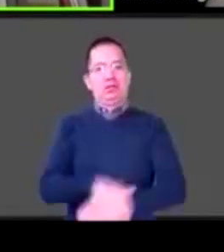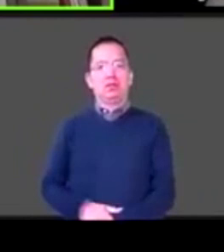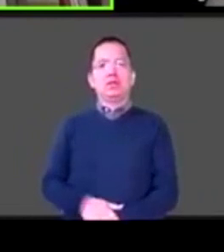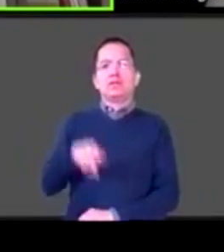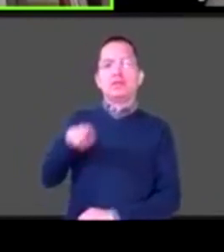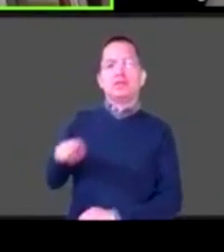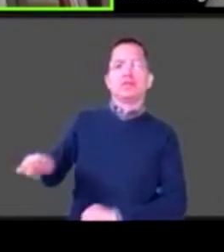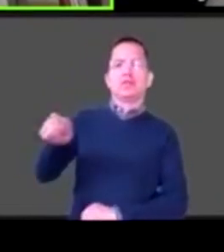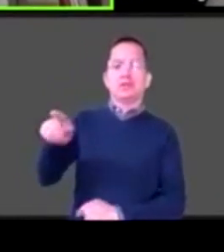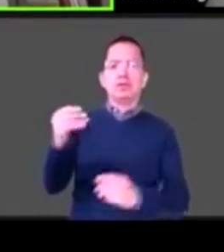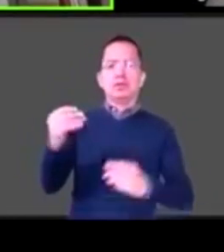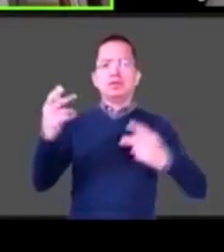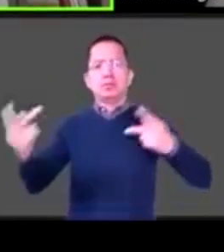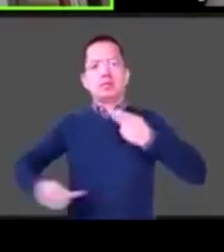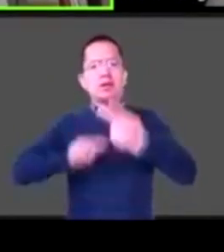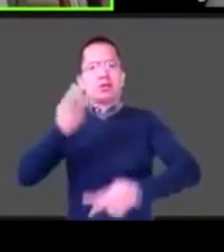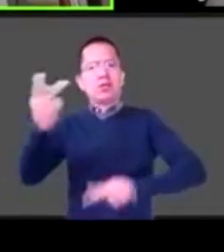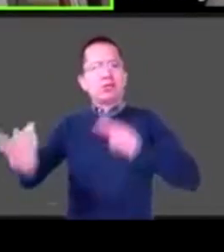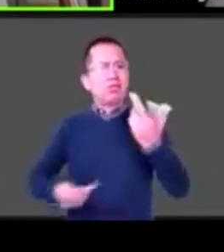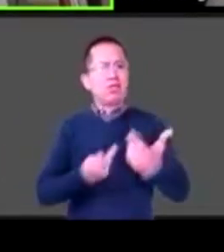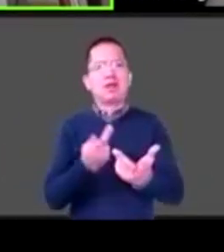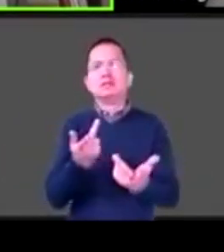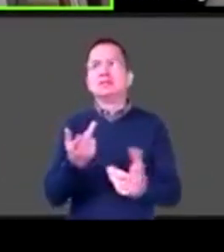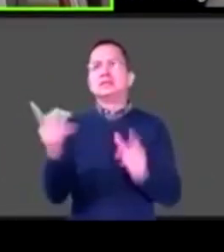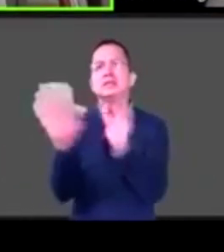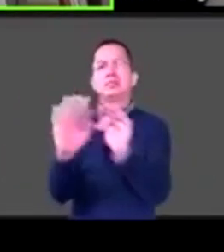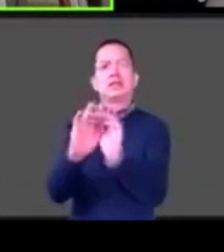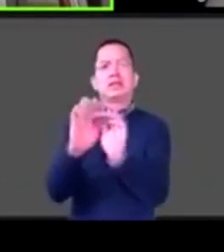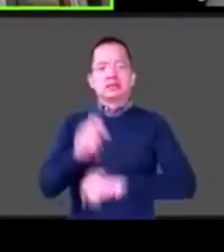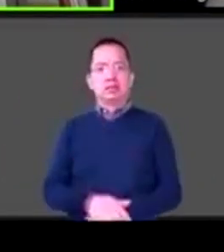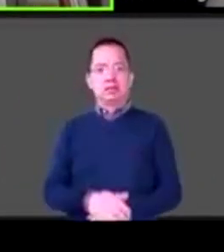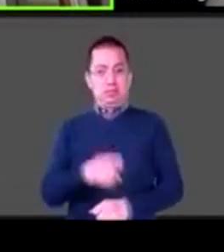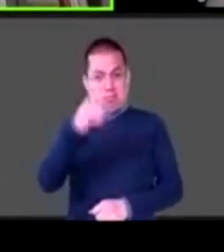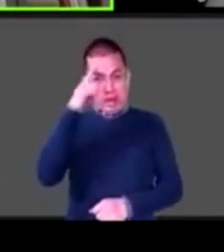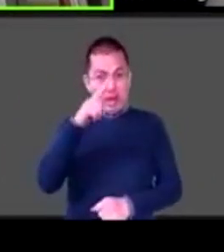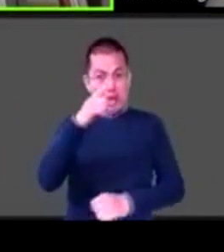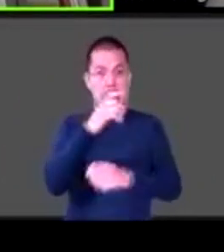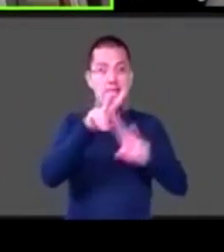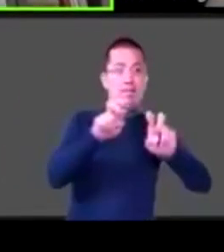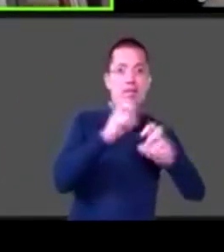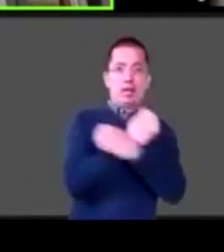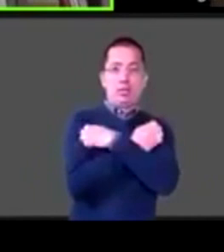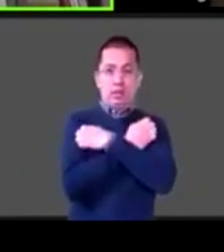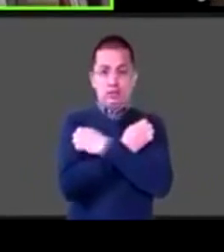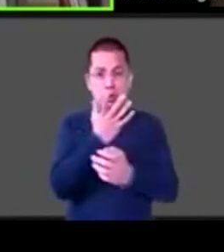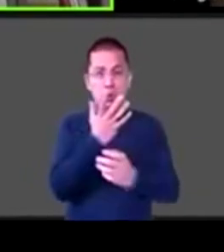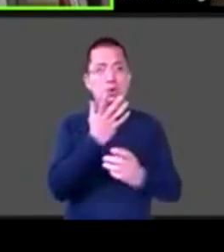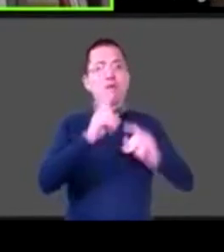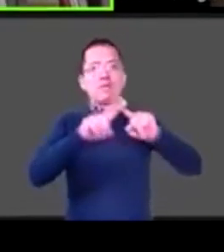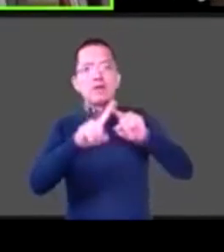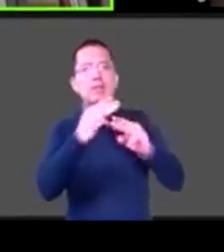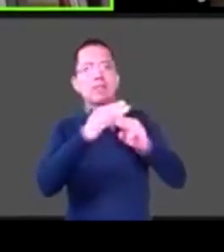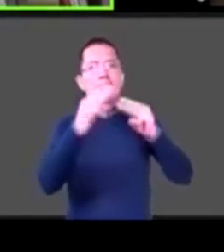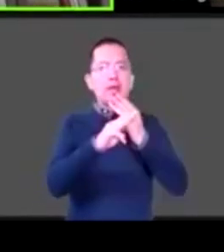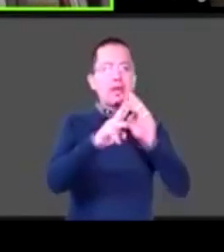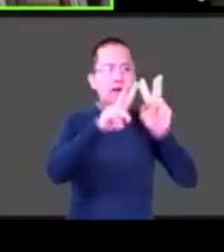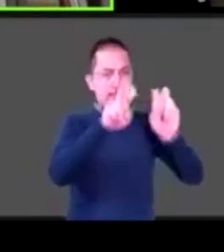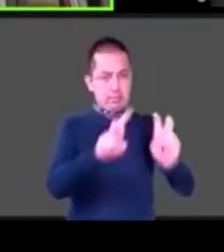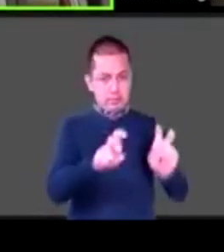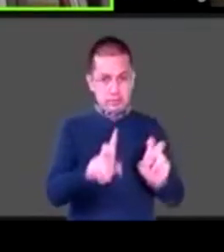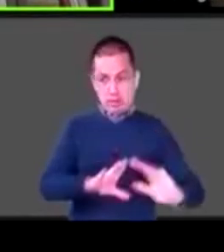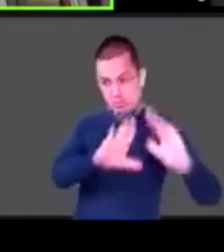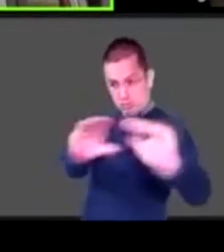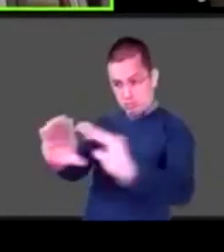adaptación que están teniendo los contenidos. Todo ocurrió muy al vapor, todo sucedió. Tanto para gente con y sin